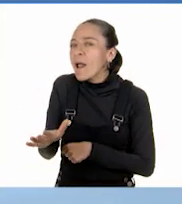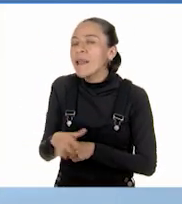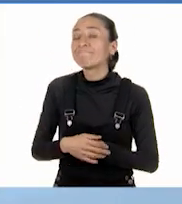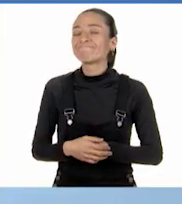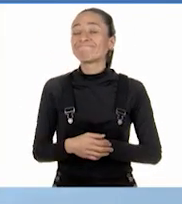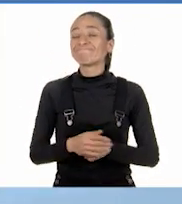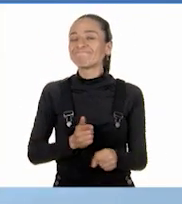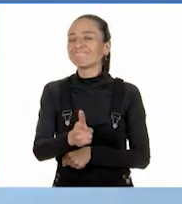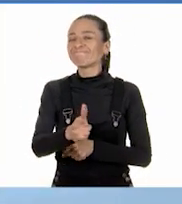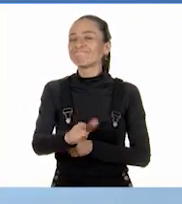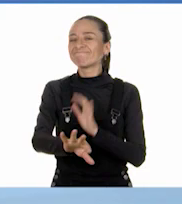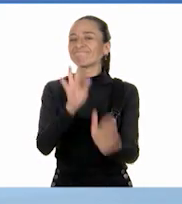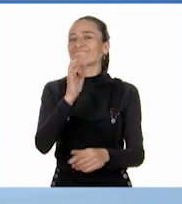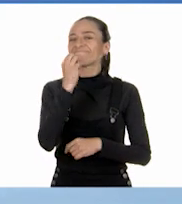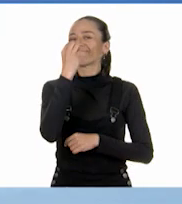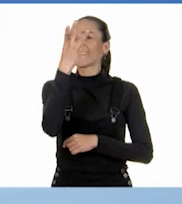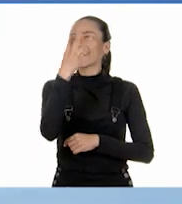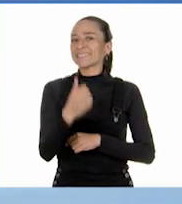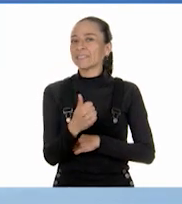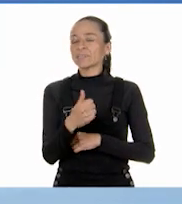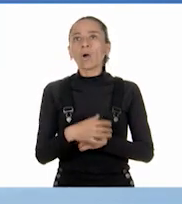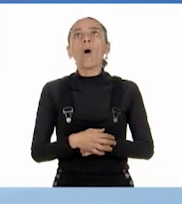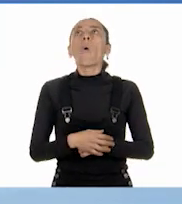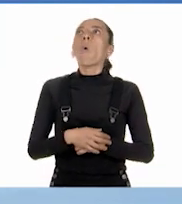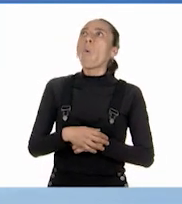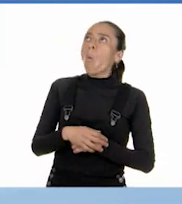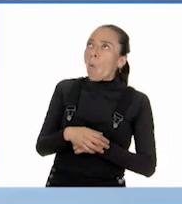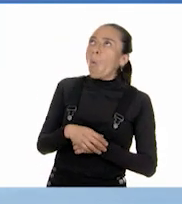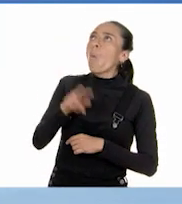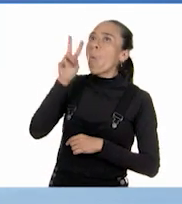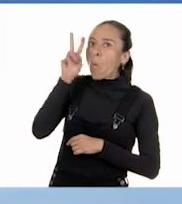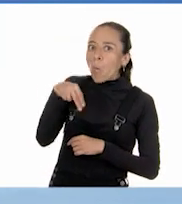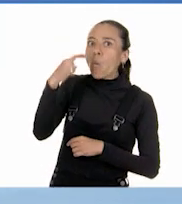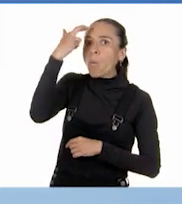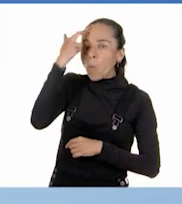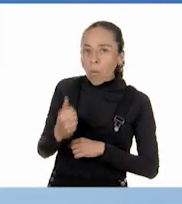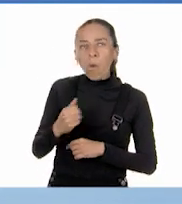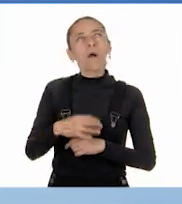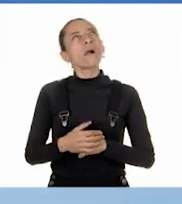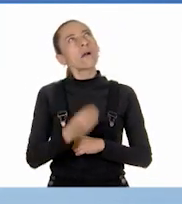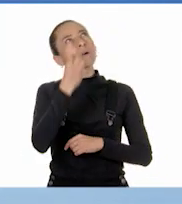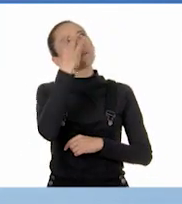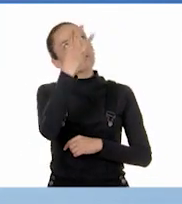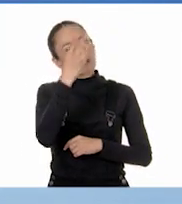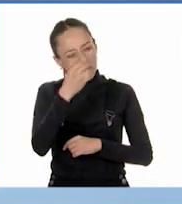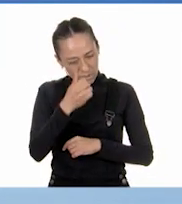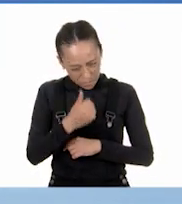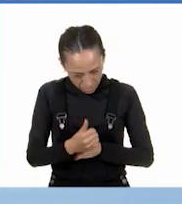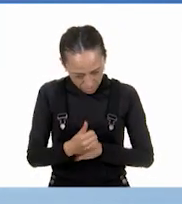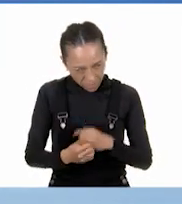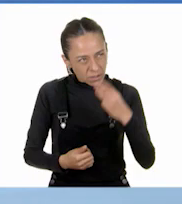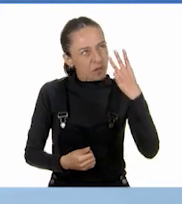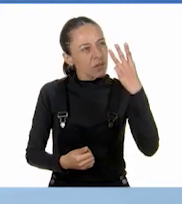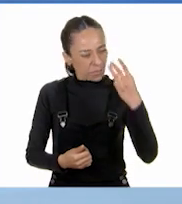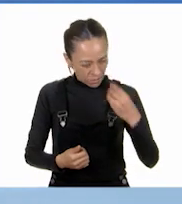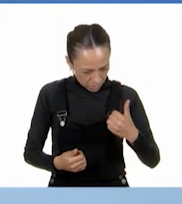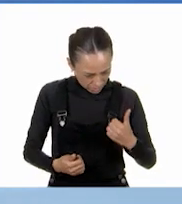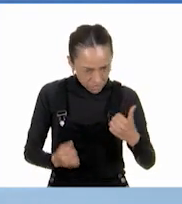¡Uy, sí! Y tres sextos es igual a un medio.